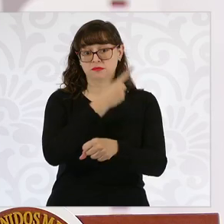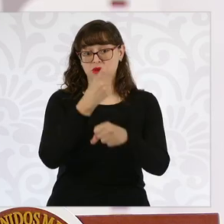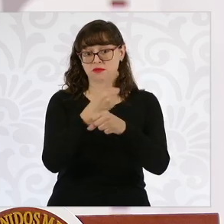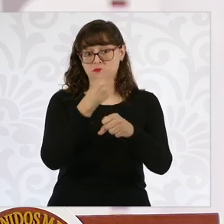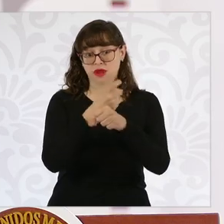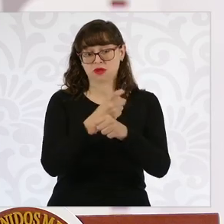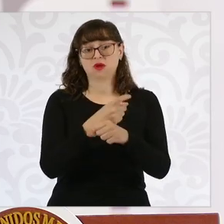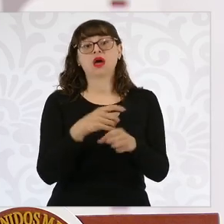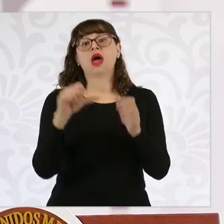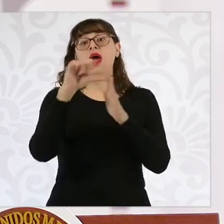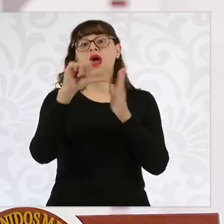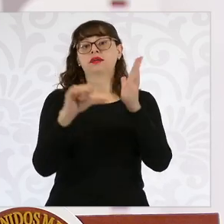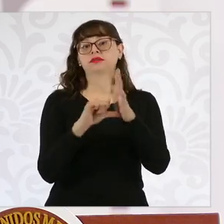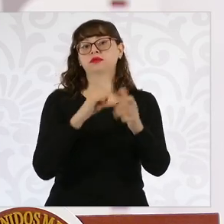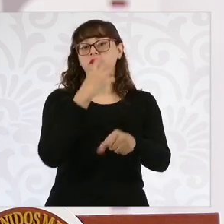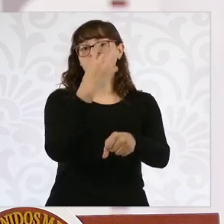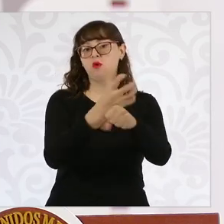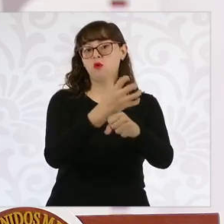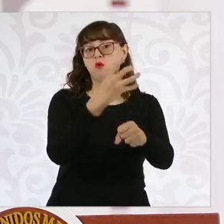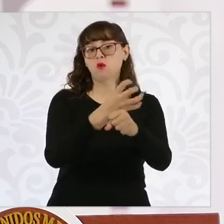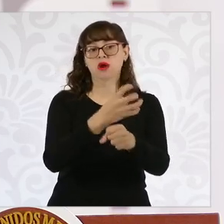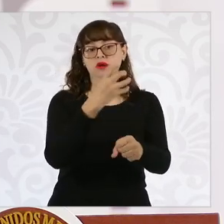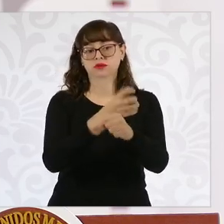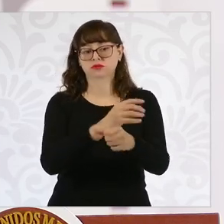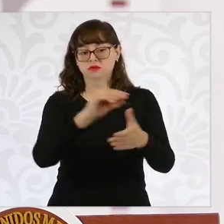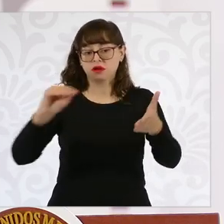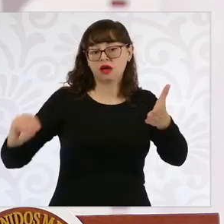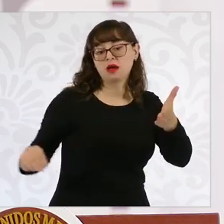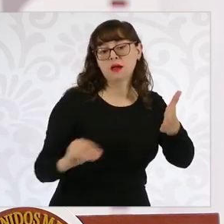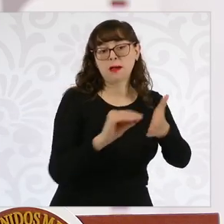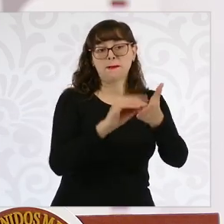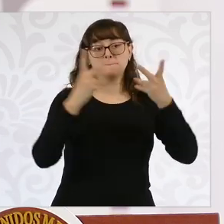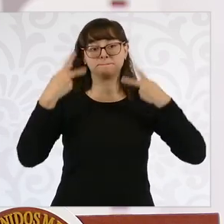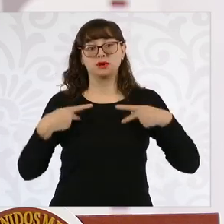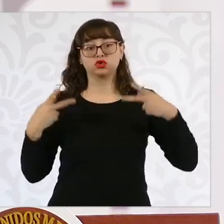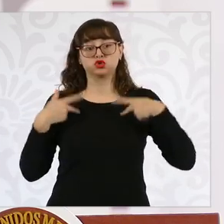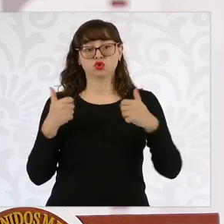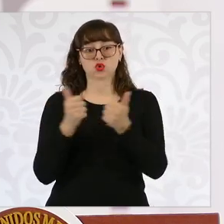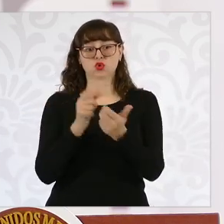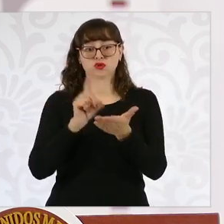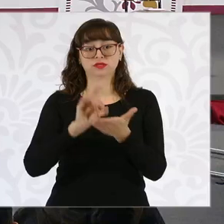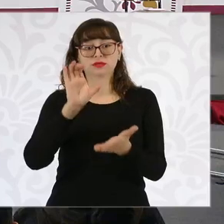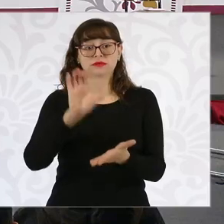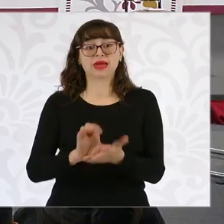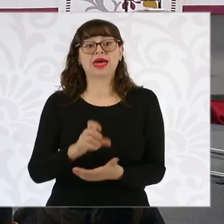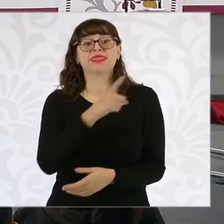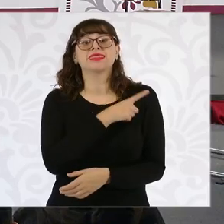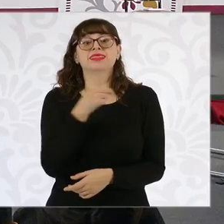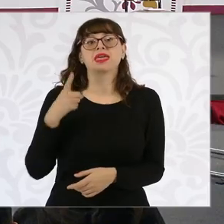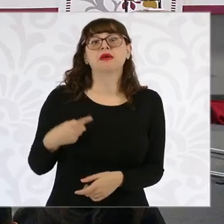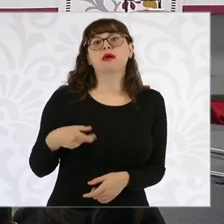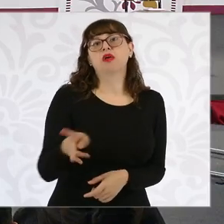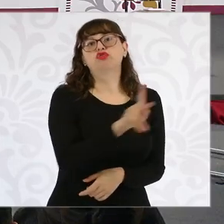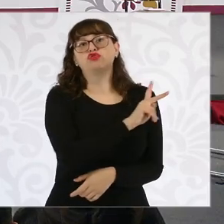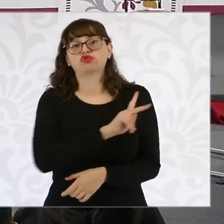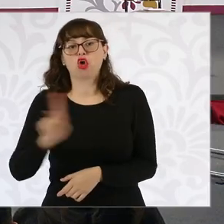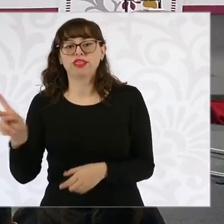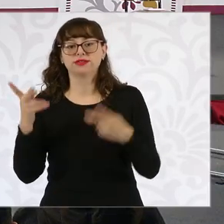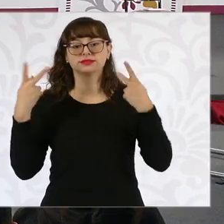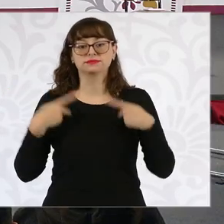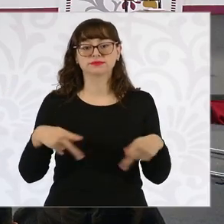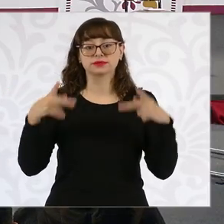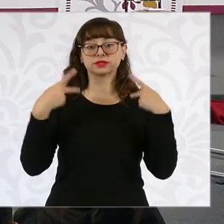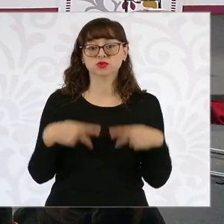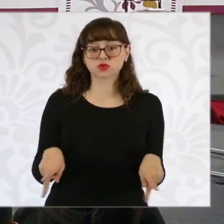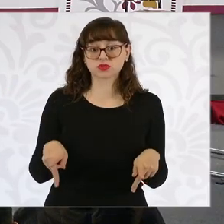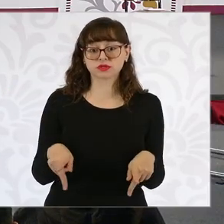versa, en que la pensión para personas con discapacidad sea universal. Y aquí la reforma